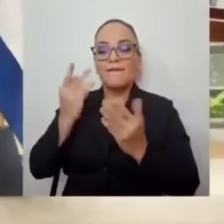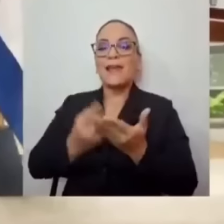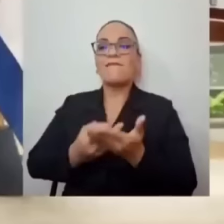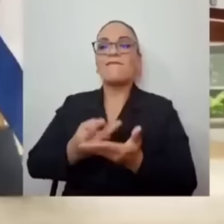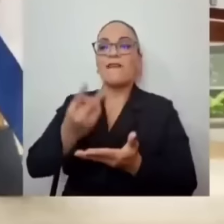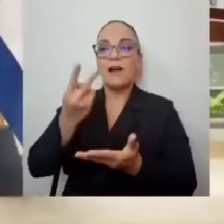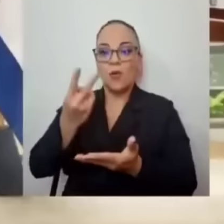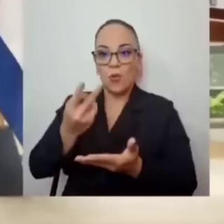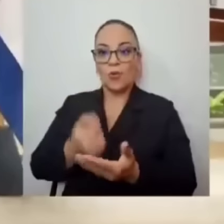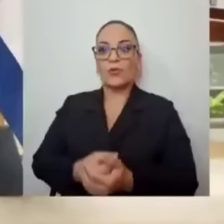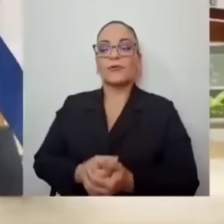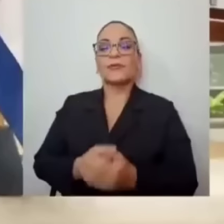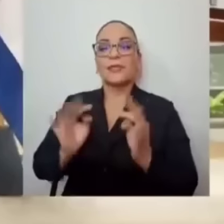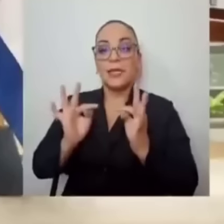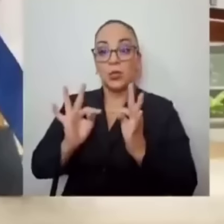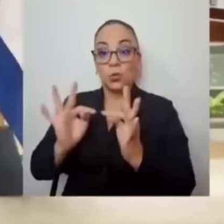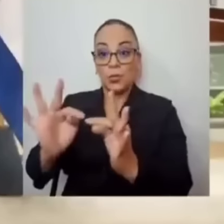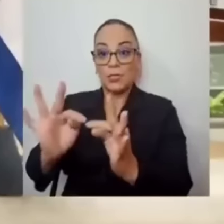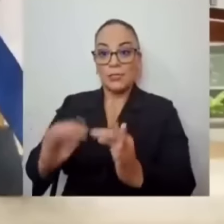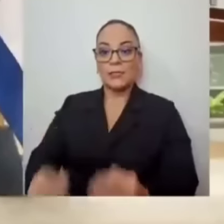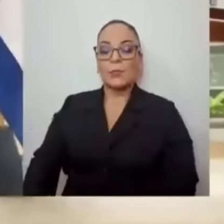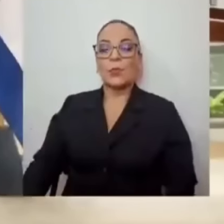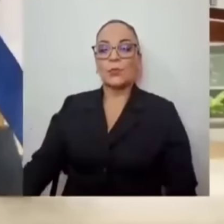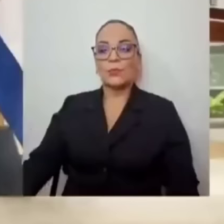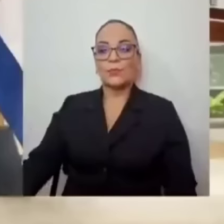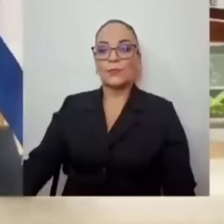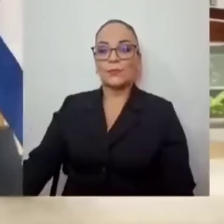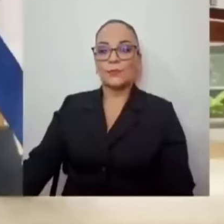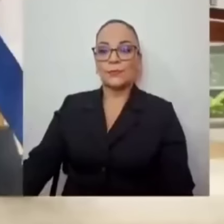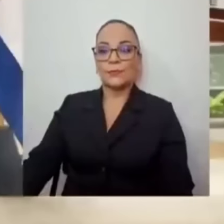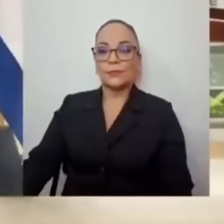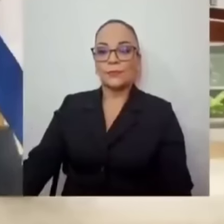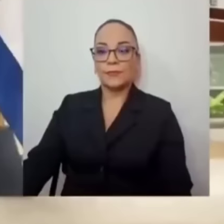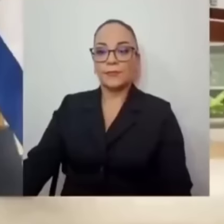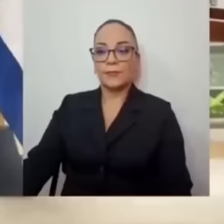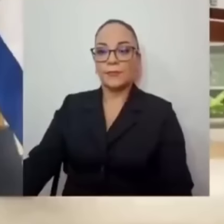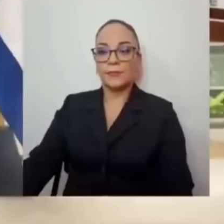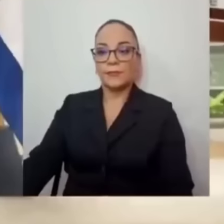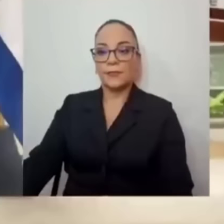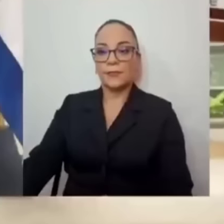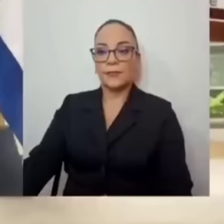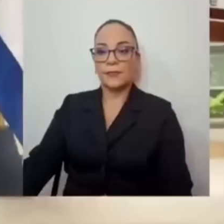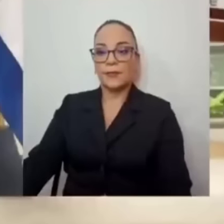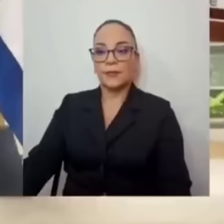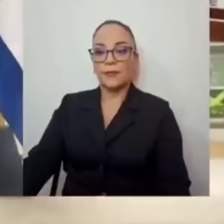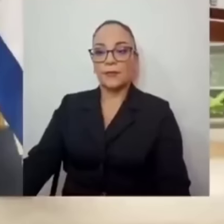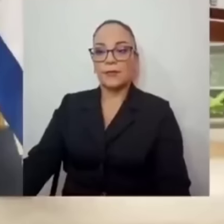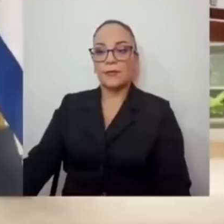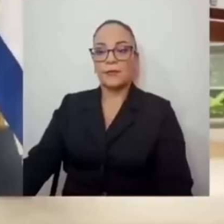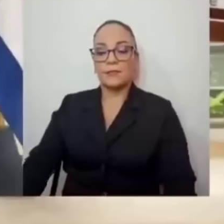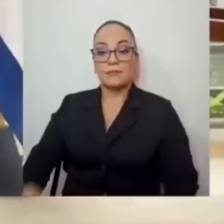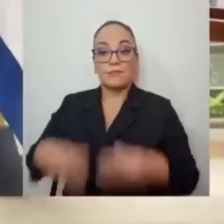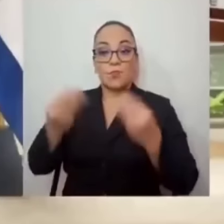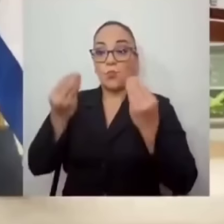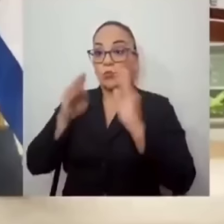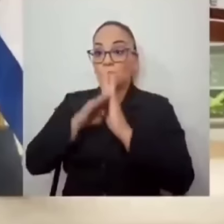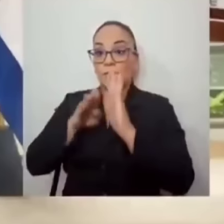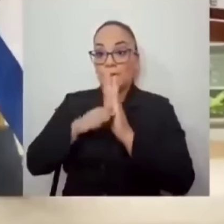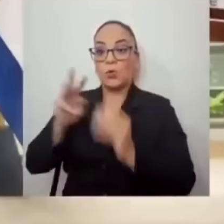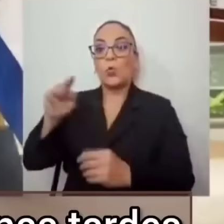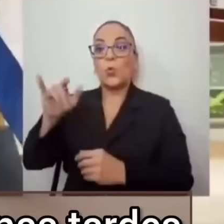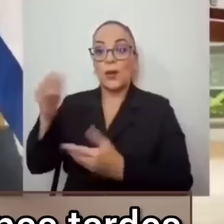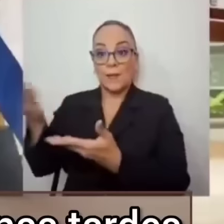industria y dato mata mentira. Y hay un montón de datos. Adelante, don William.